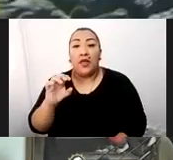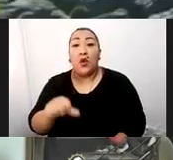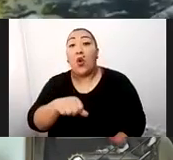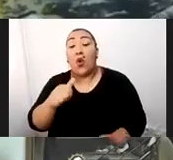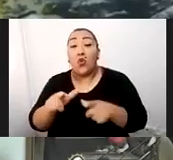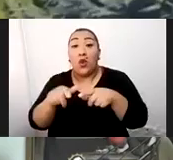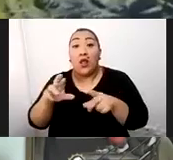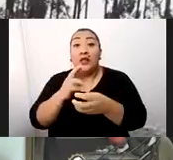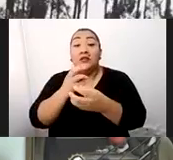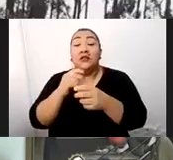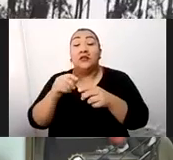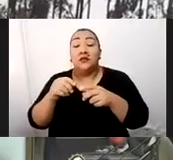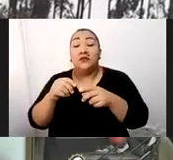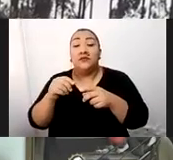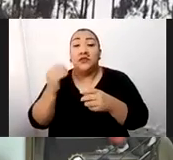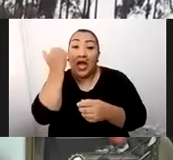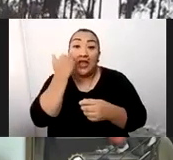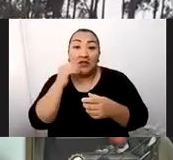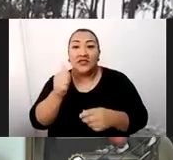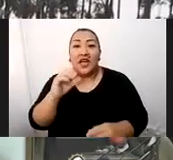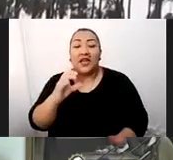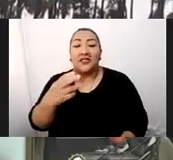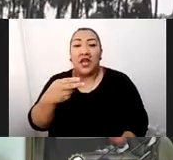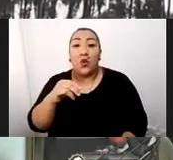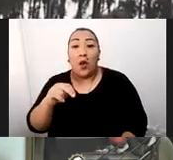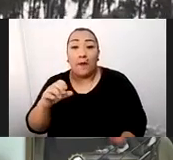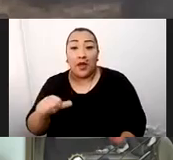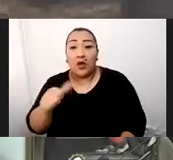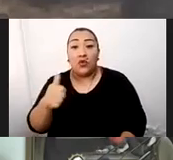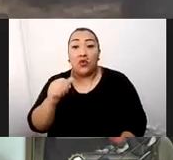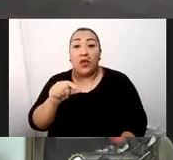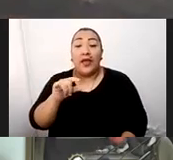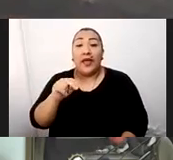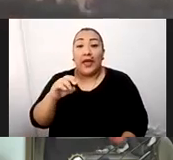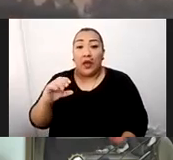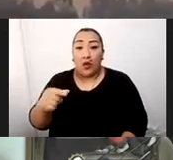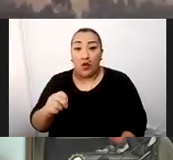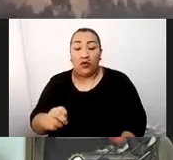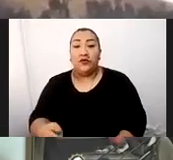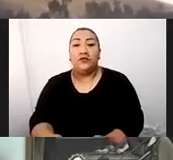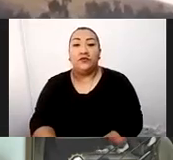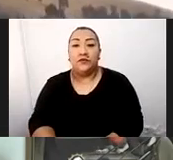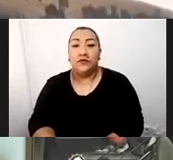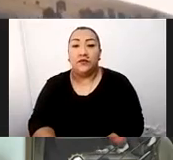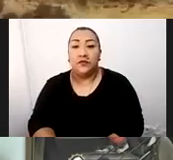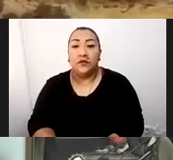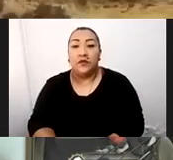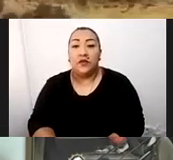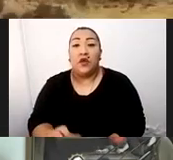de Sacsehuaman, Complejo Arqueológico de Kenco, Complejo Arqueológico de Pucapucara,